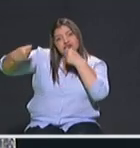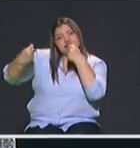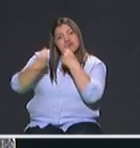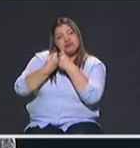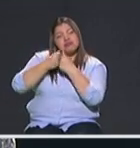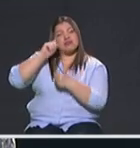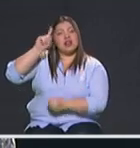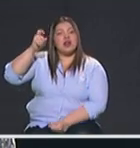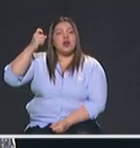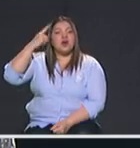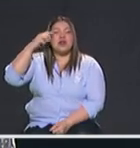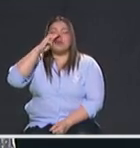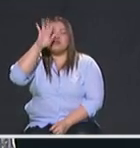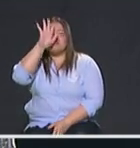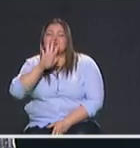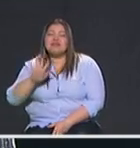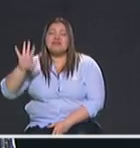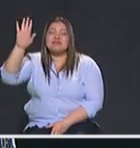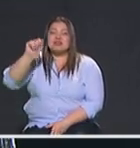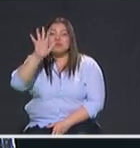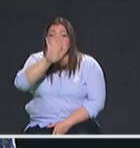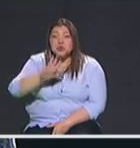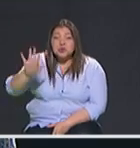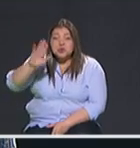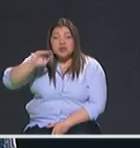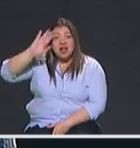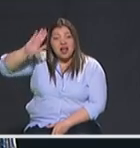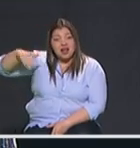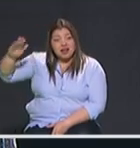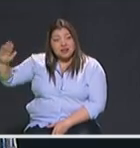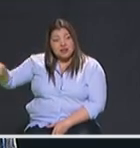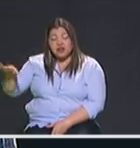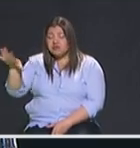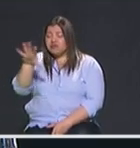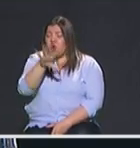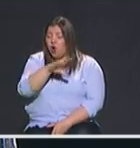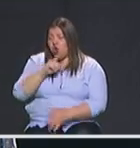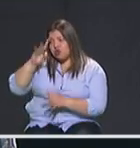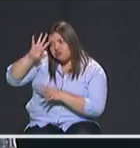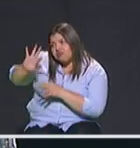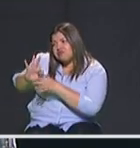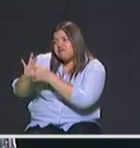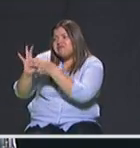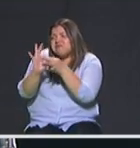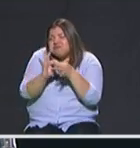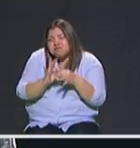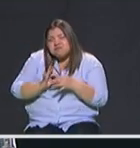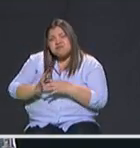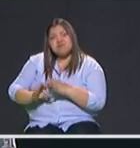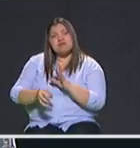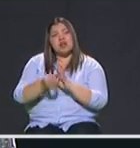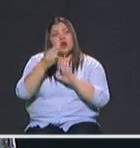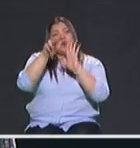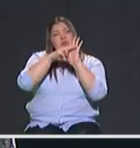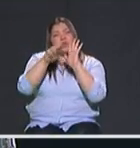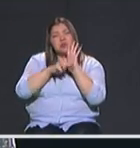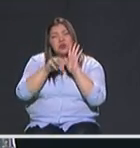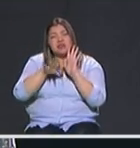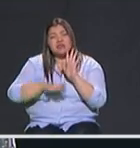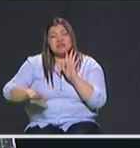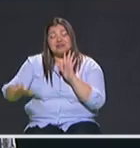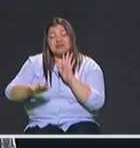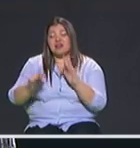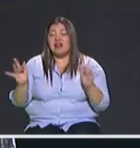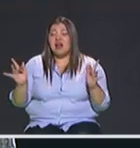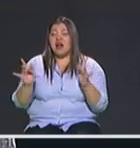con el gobierno departamental, con el gobierno municipal y el área metropolitana y montar esa gran política pública de seguridad